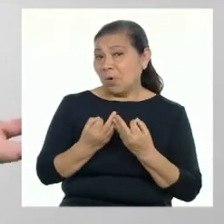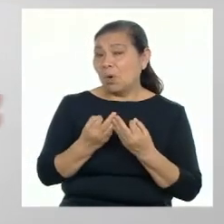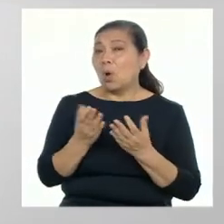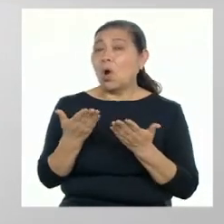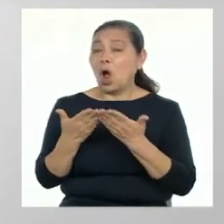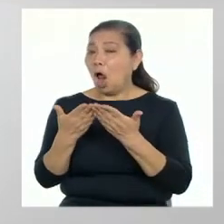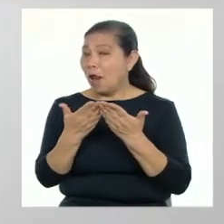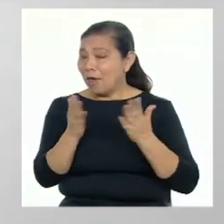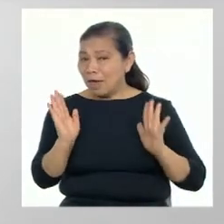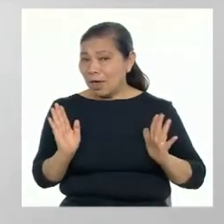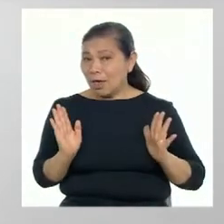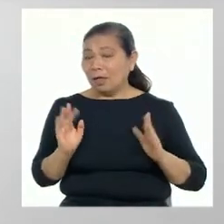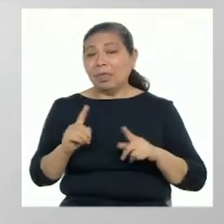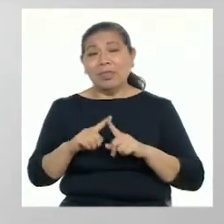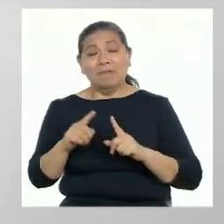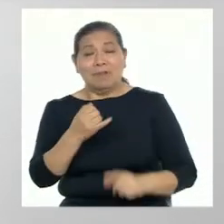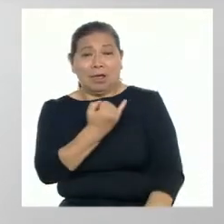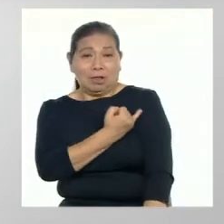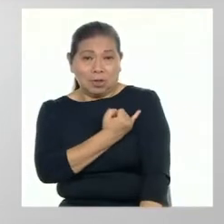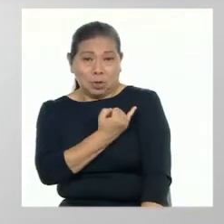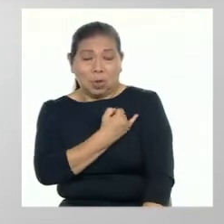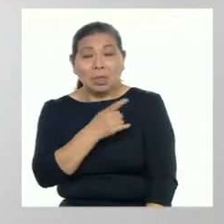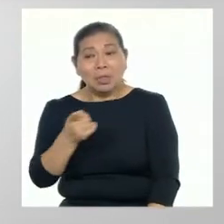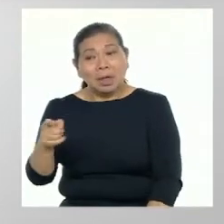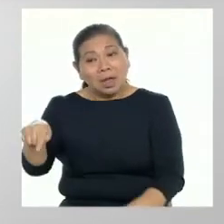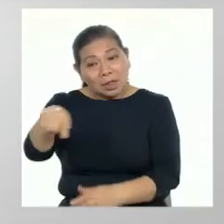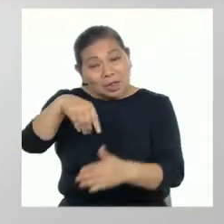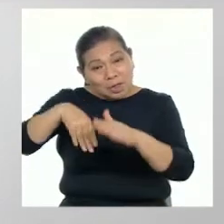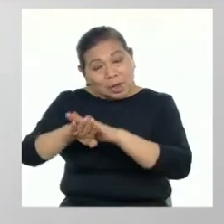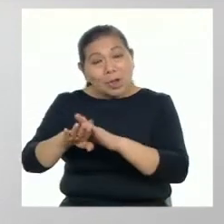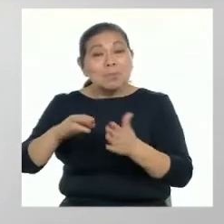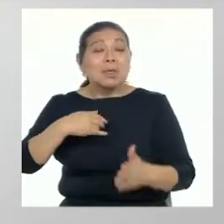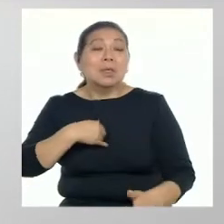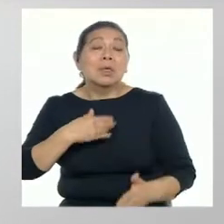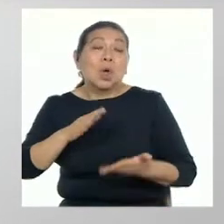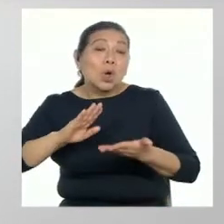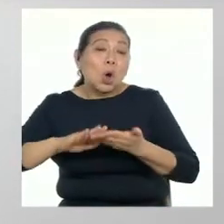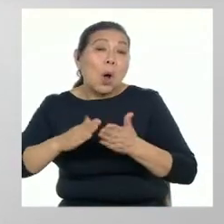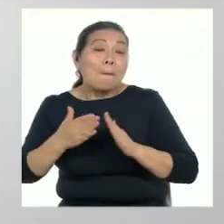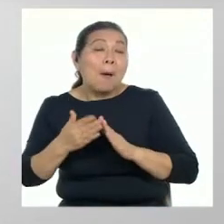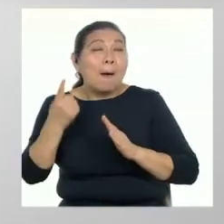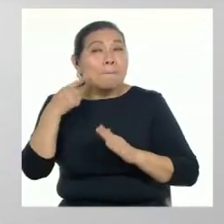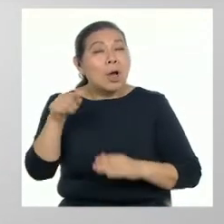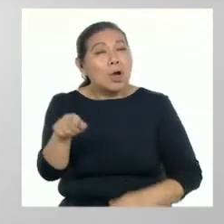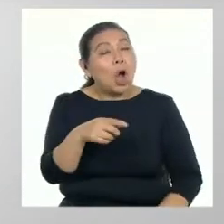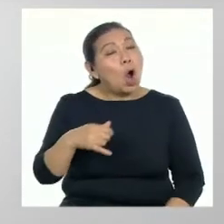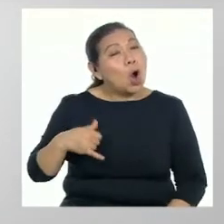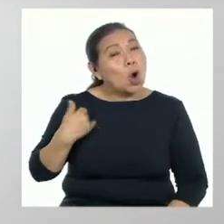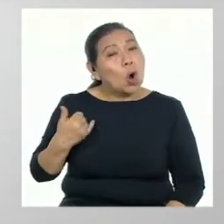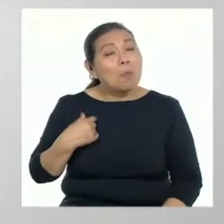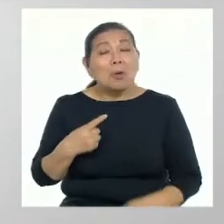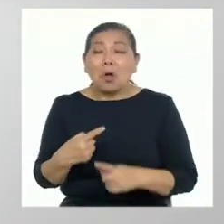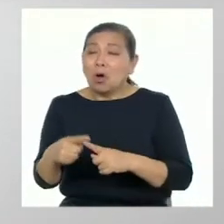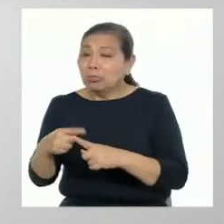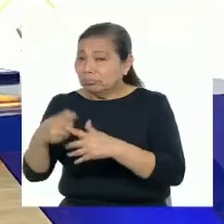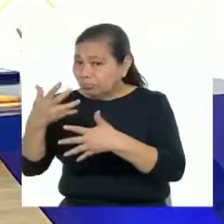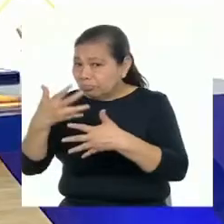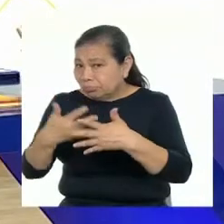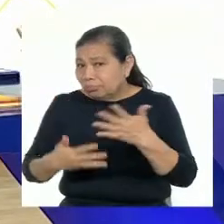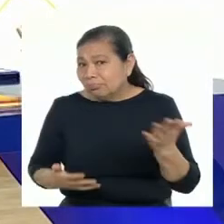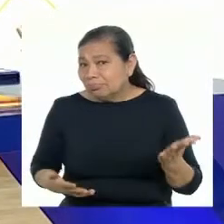la escuela, las instituciones de nuestra comunidad, organizaciones para adolescentes, entre otras.